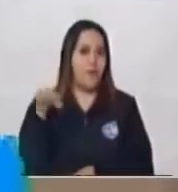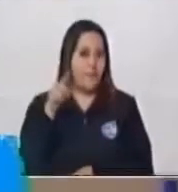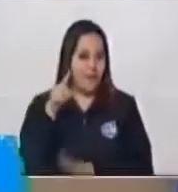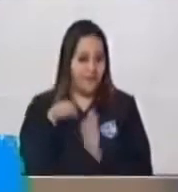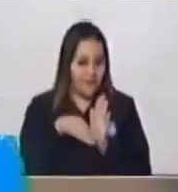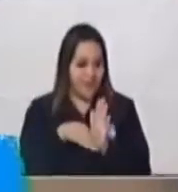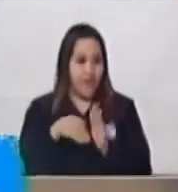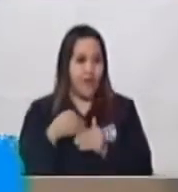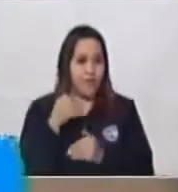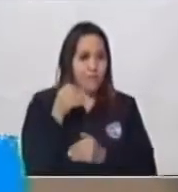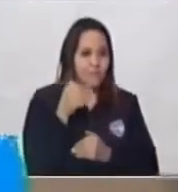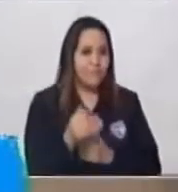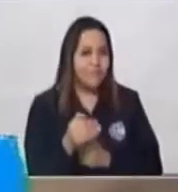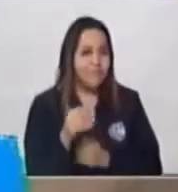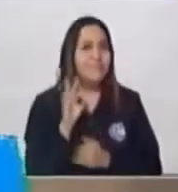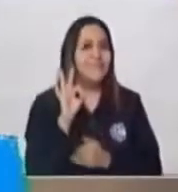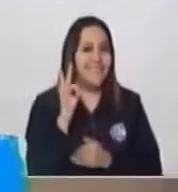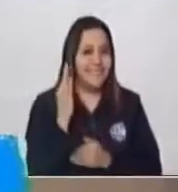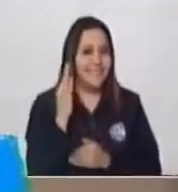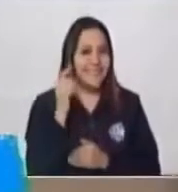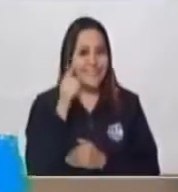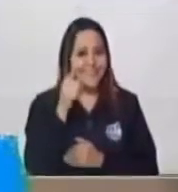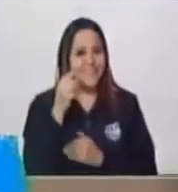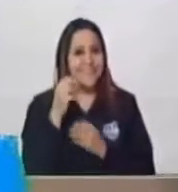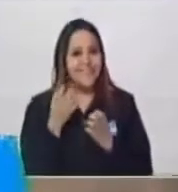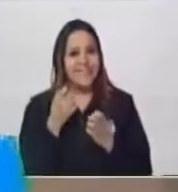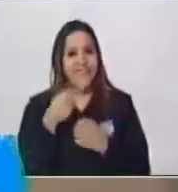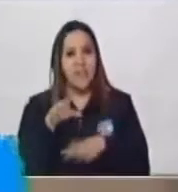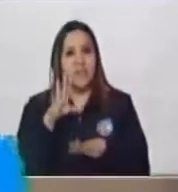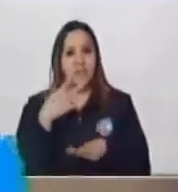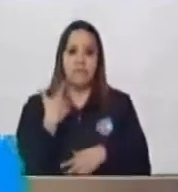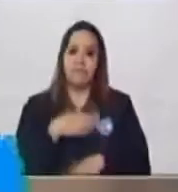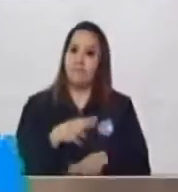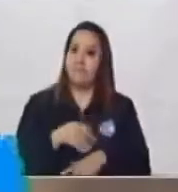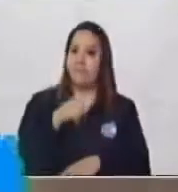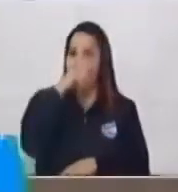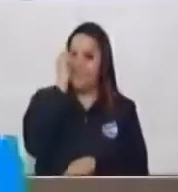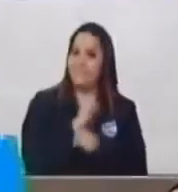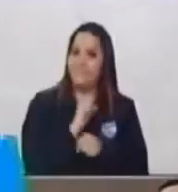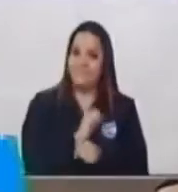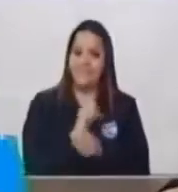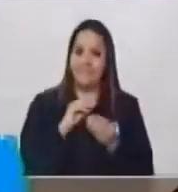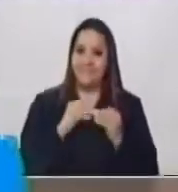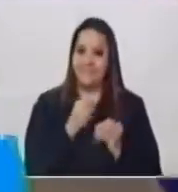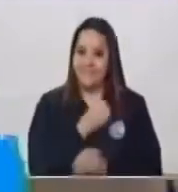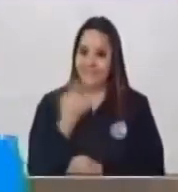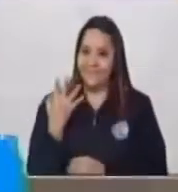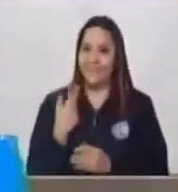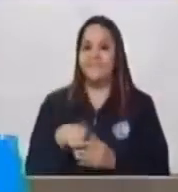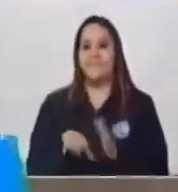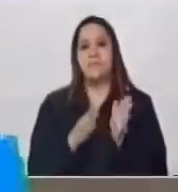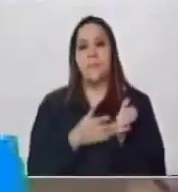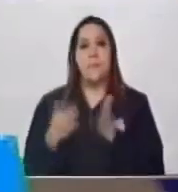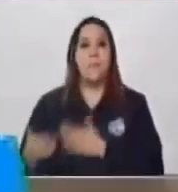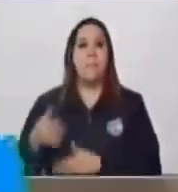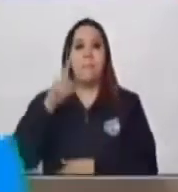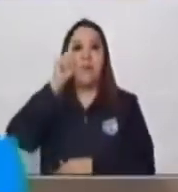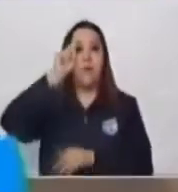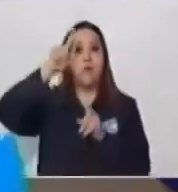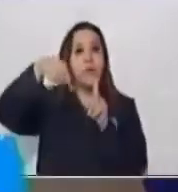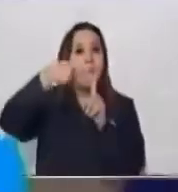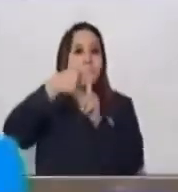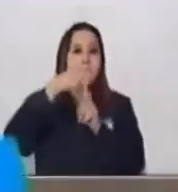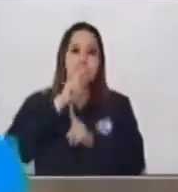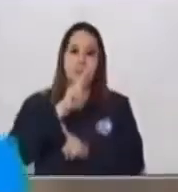pasar A tercero Entonces tenemos que Agarrar habilidad numérica 1 más 2 3 3